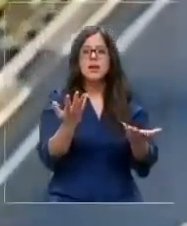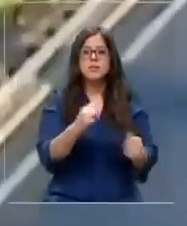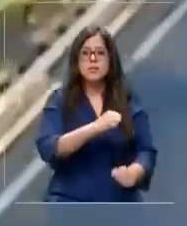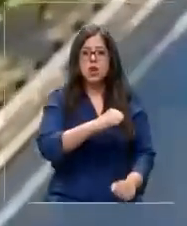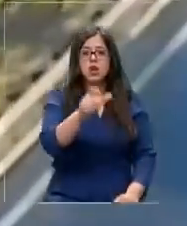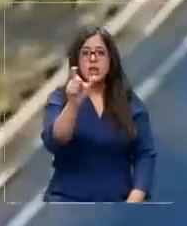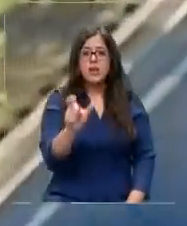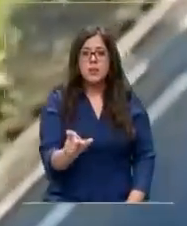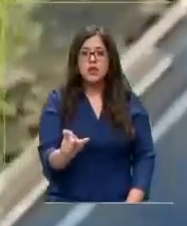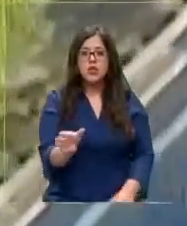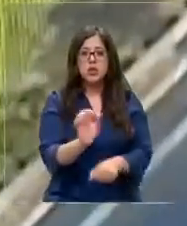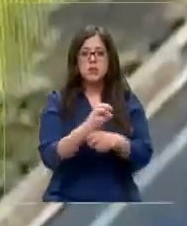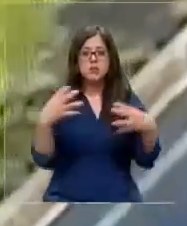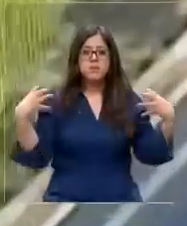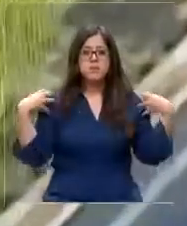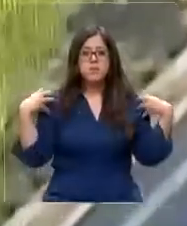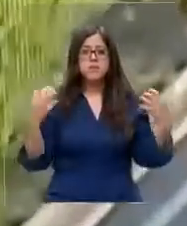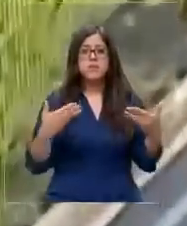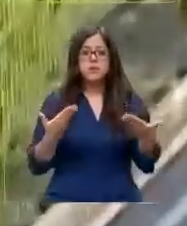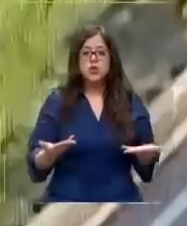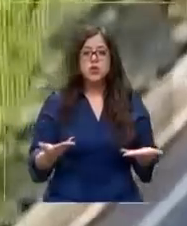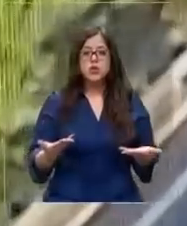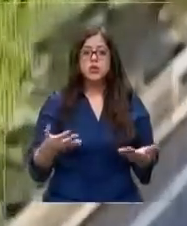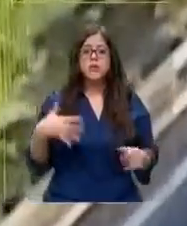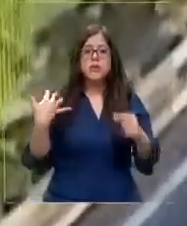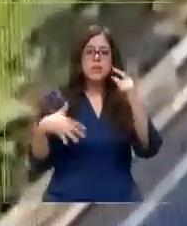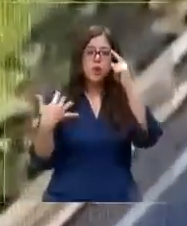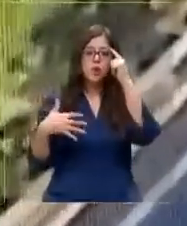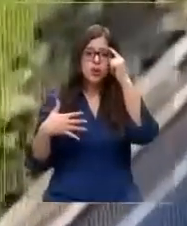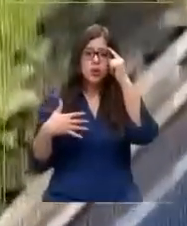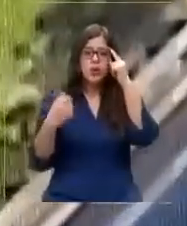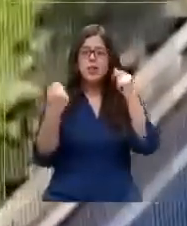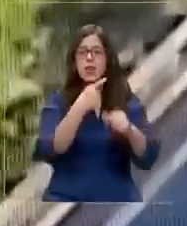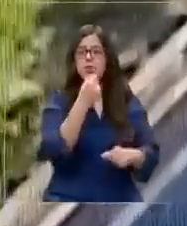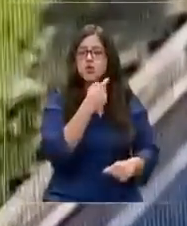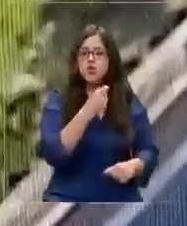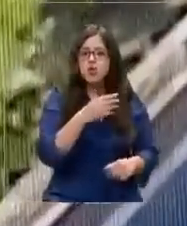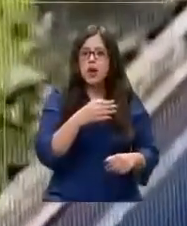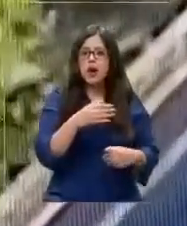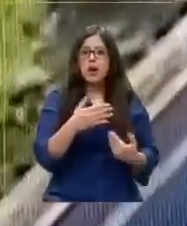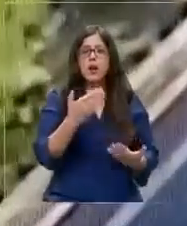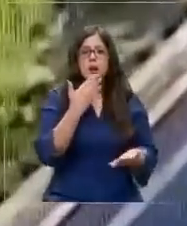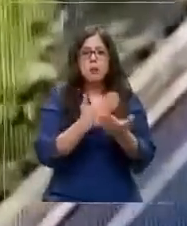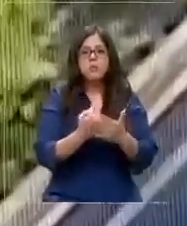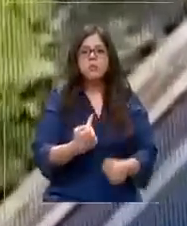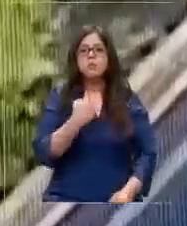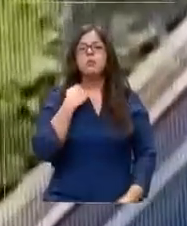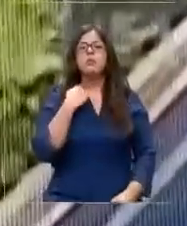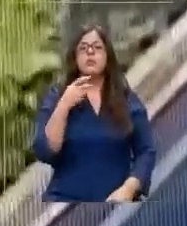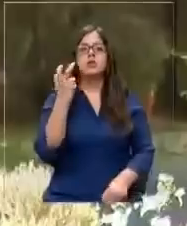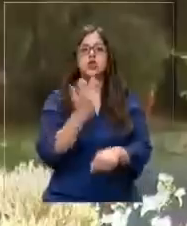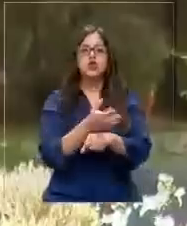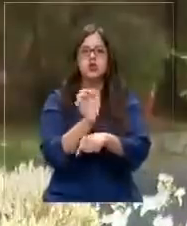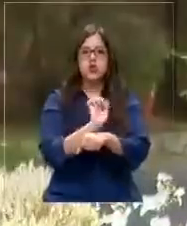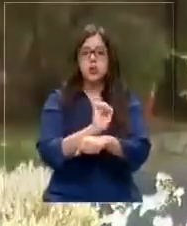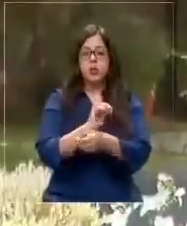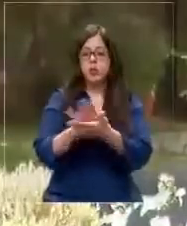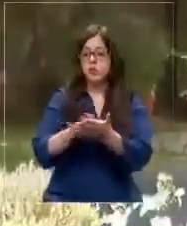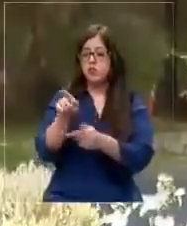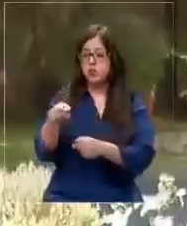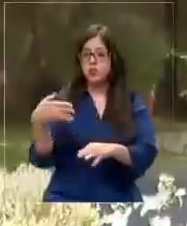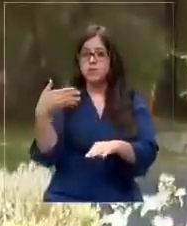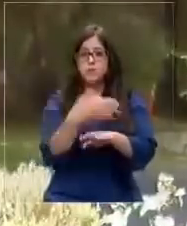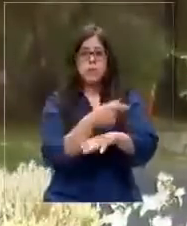dueño del autorresponsable. Por ello, la importancia de denunciar de inmediato al ser víctima del robo de su vehículo. Si tú haces la